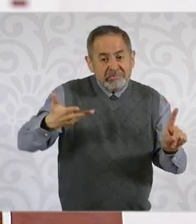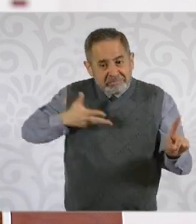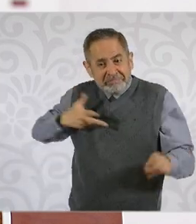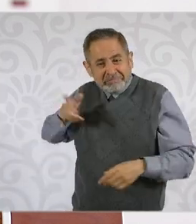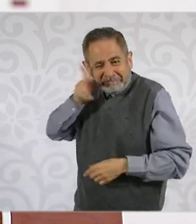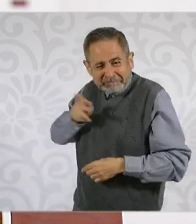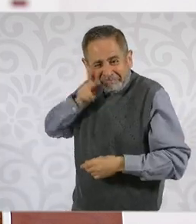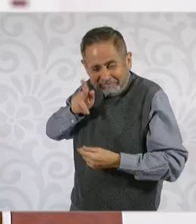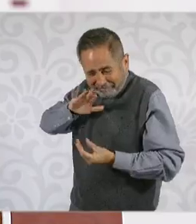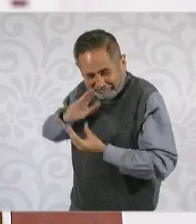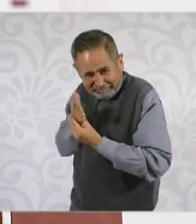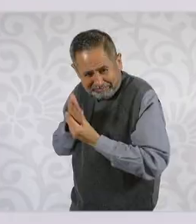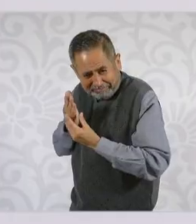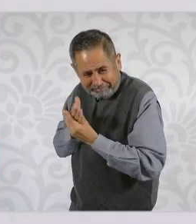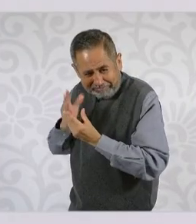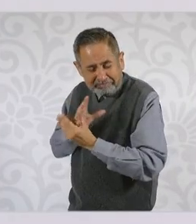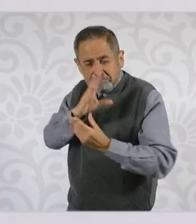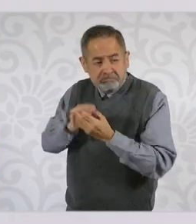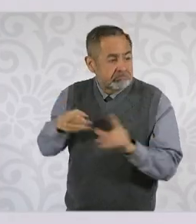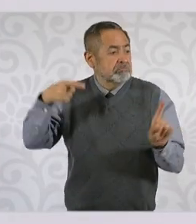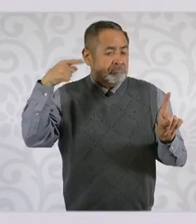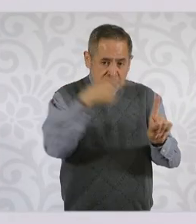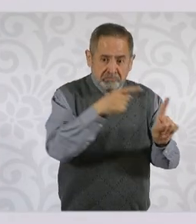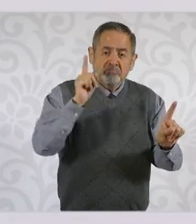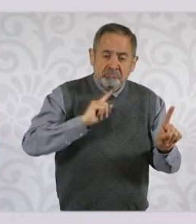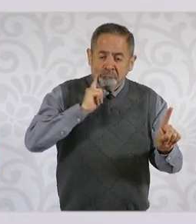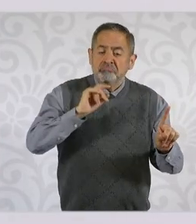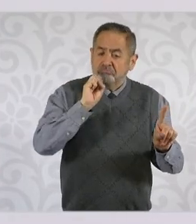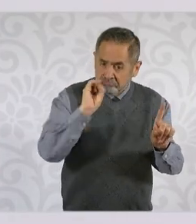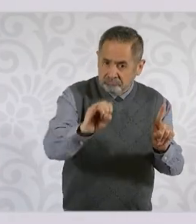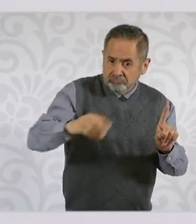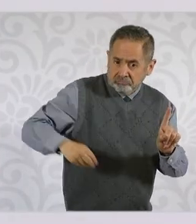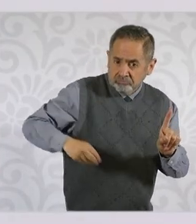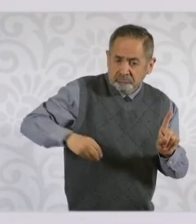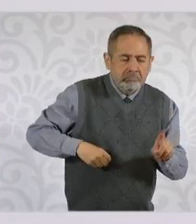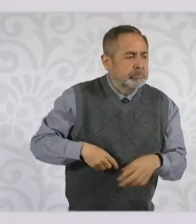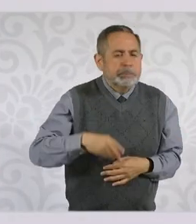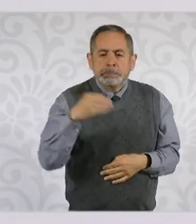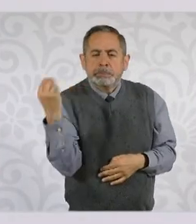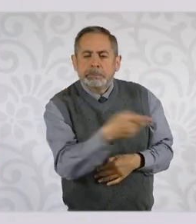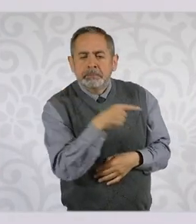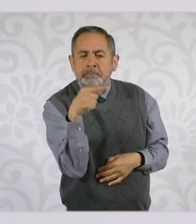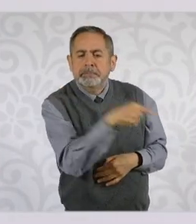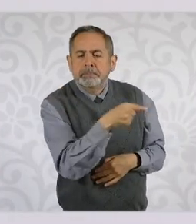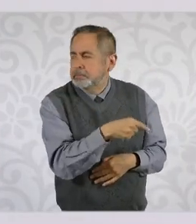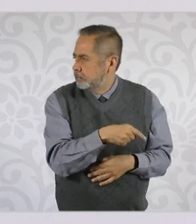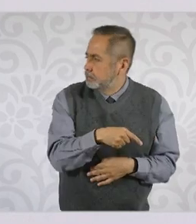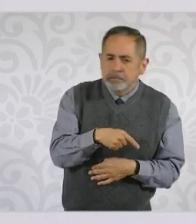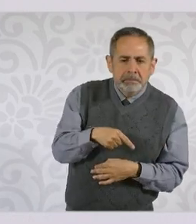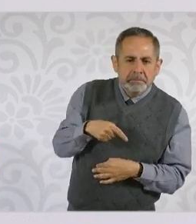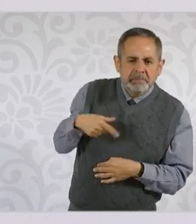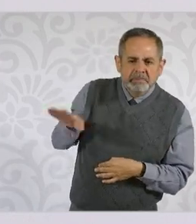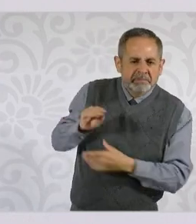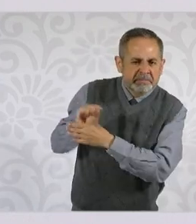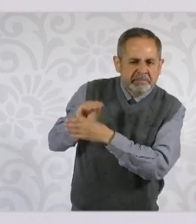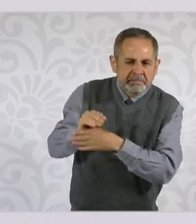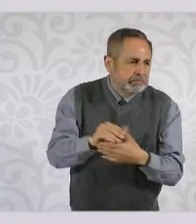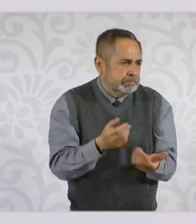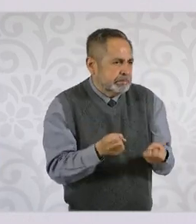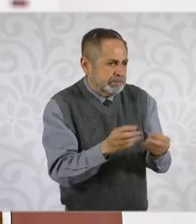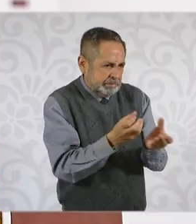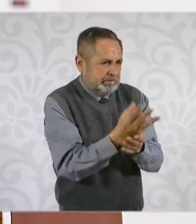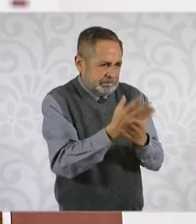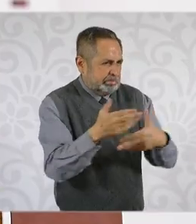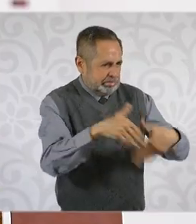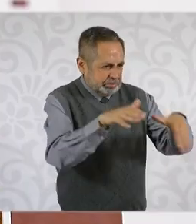porque nos tocó cuando estuvimos en la Ciudad de México, a la Fiscalía de la Ciudad de México, como presunta